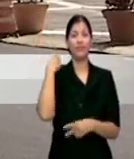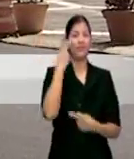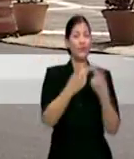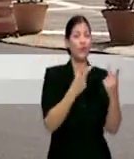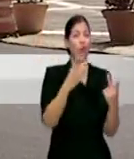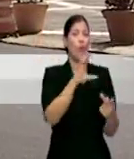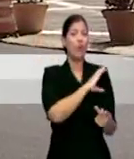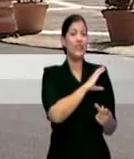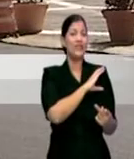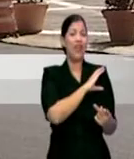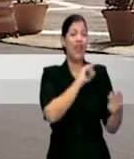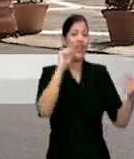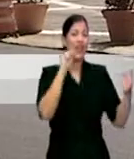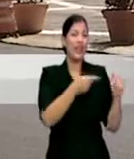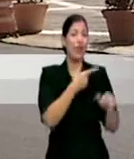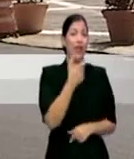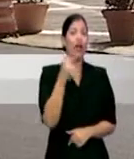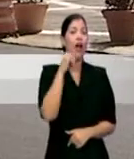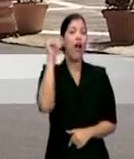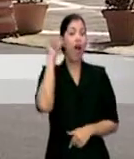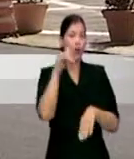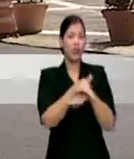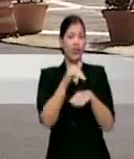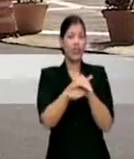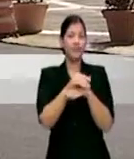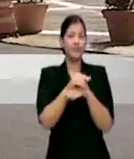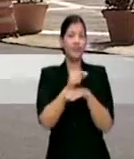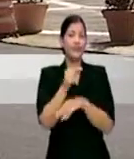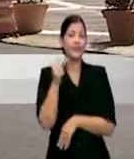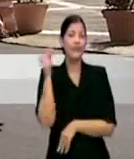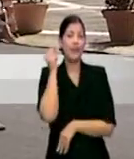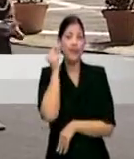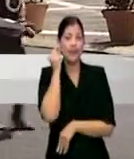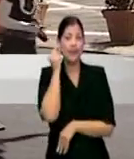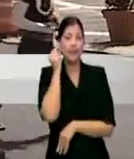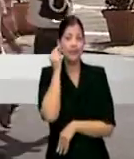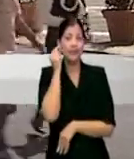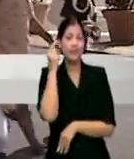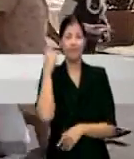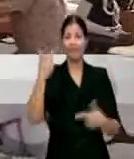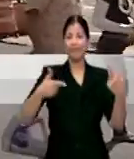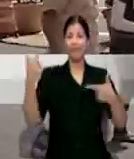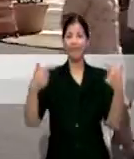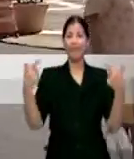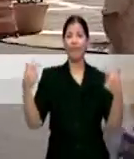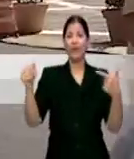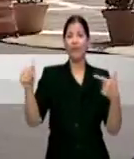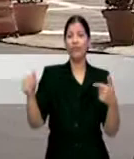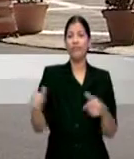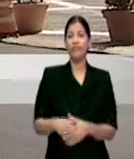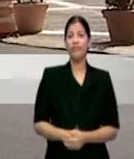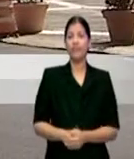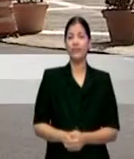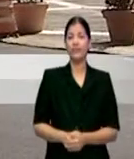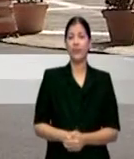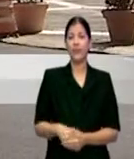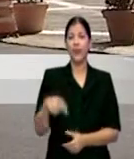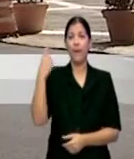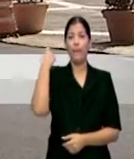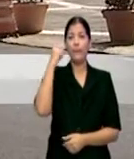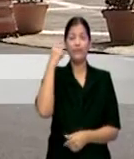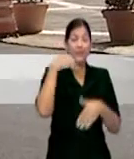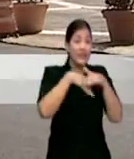resultó herido de bala anoche en quebradillas cuando intercambió disparos con un sujeto en medio de un escalamiento en la